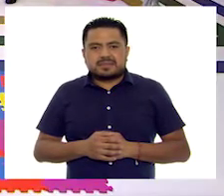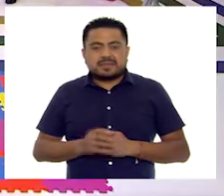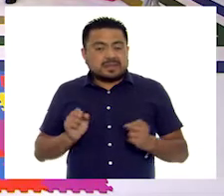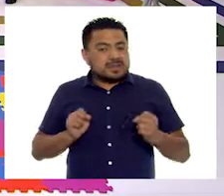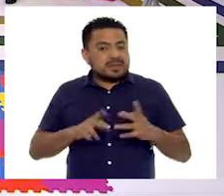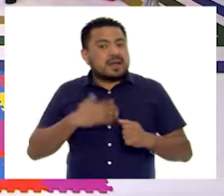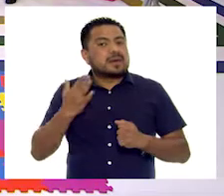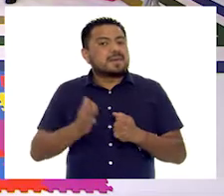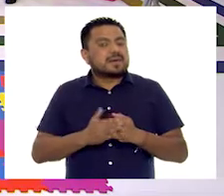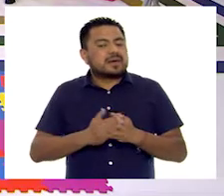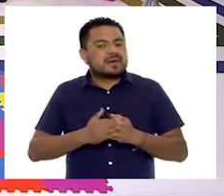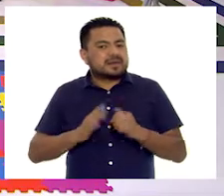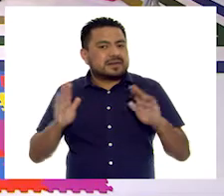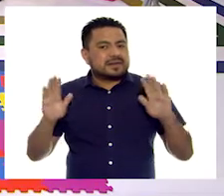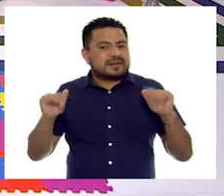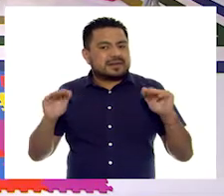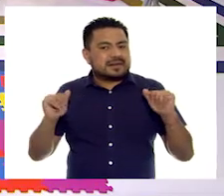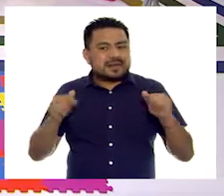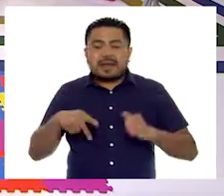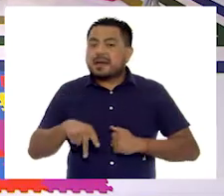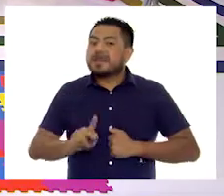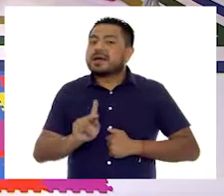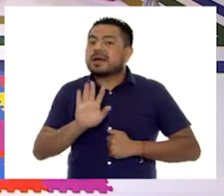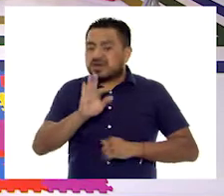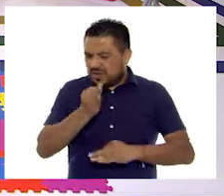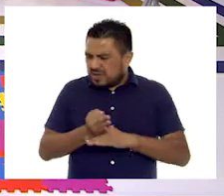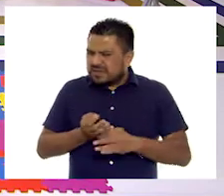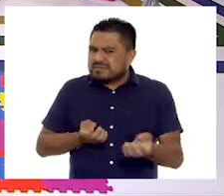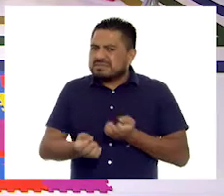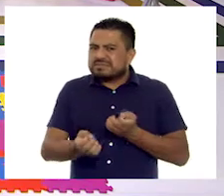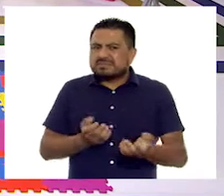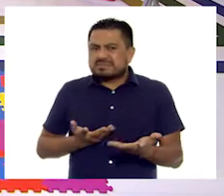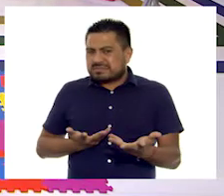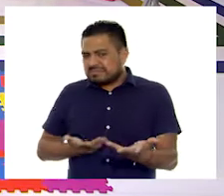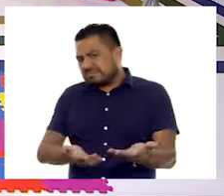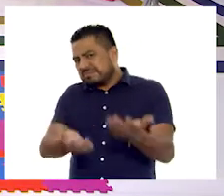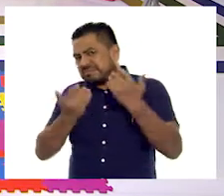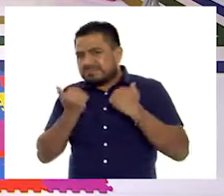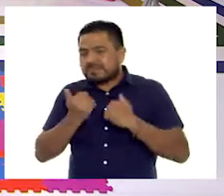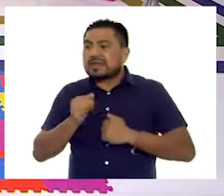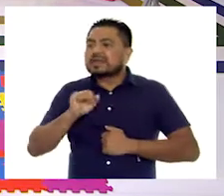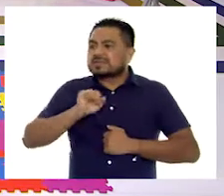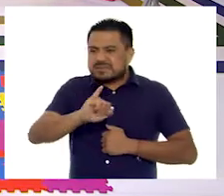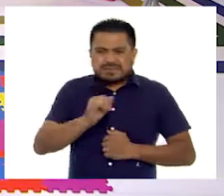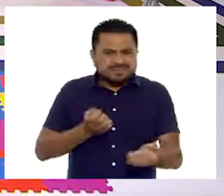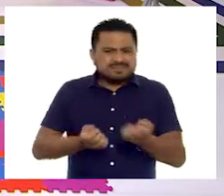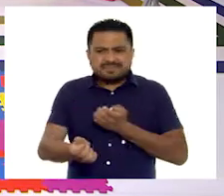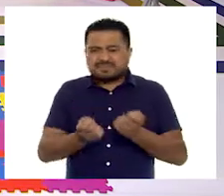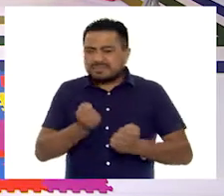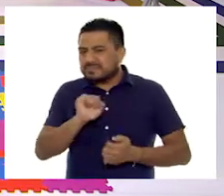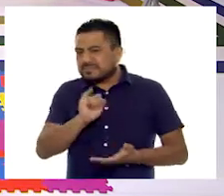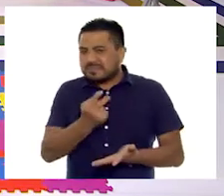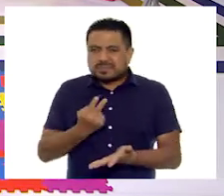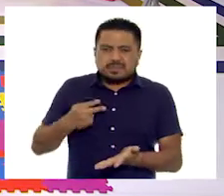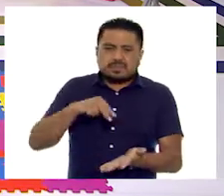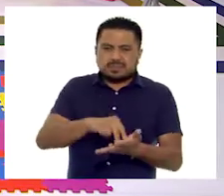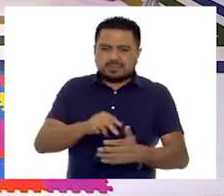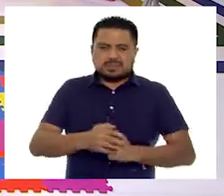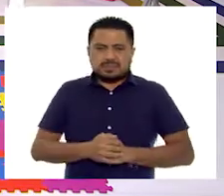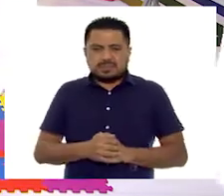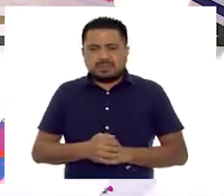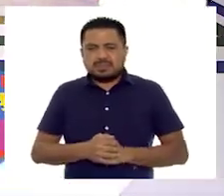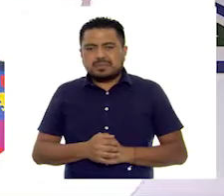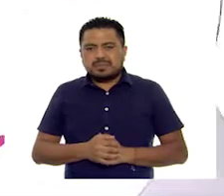¡Nos vemos hasta la próxima! Ay, pero antes, maestra, vamos a movernos un poquito, ¿no? Ay, sí, vamos a movernos. ¿Cómo te parece? Vamos